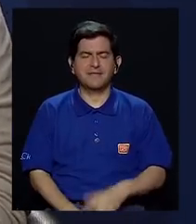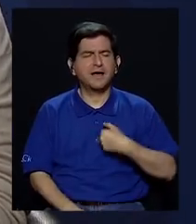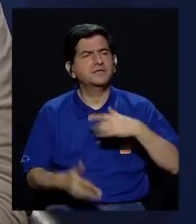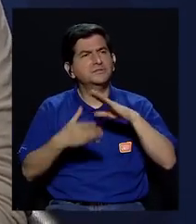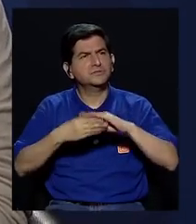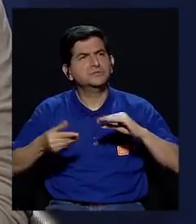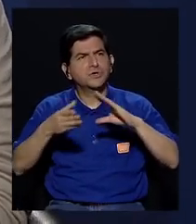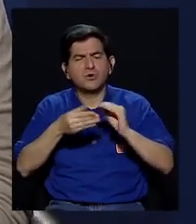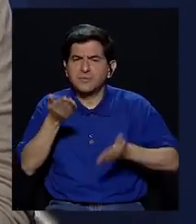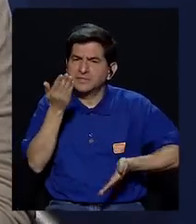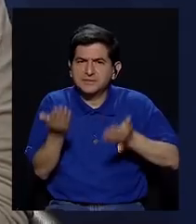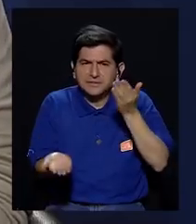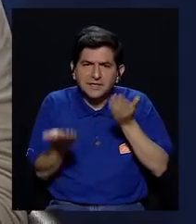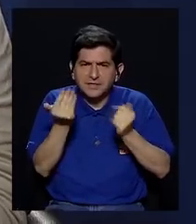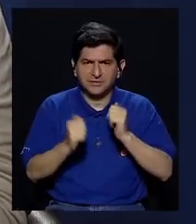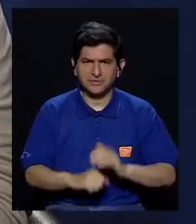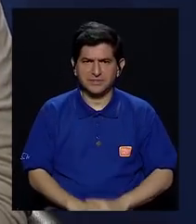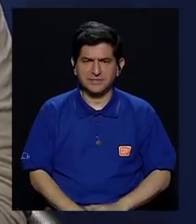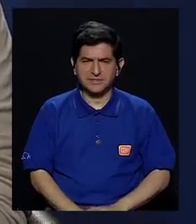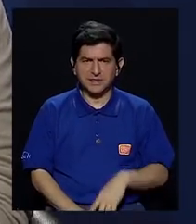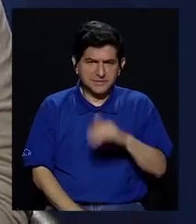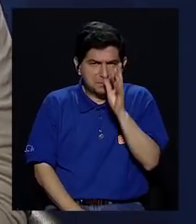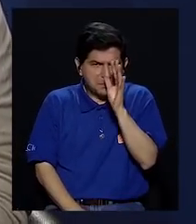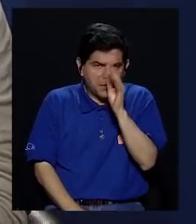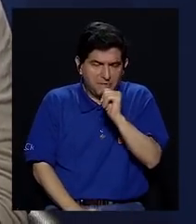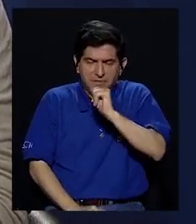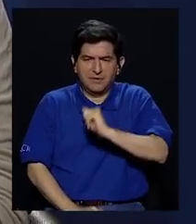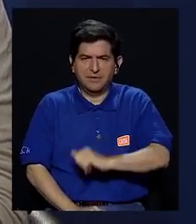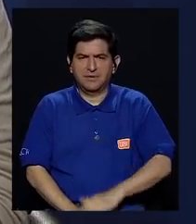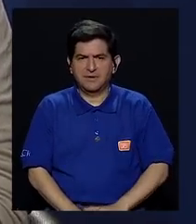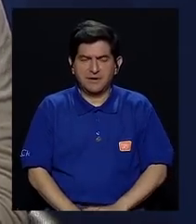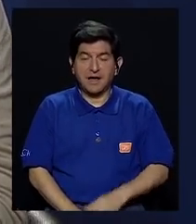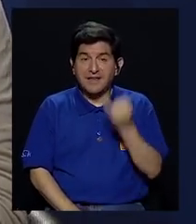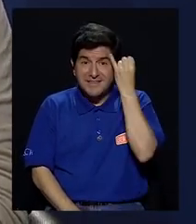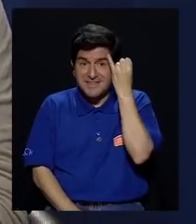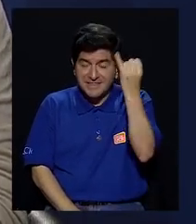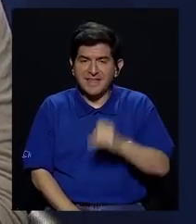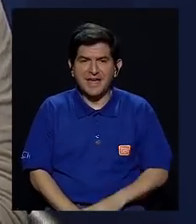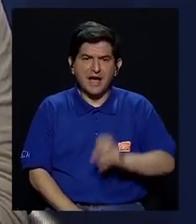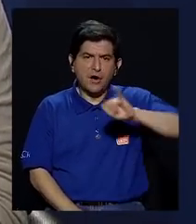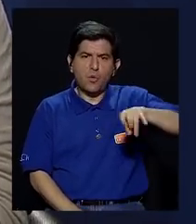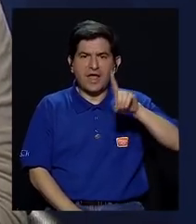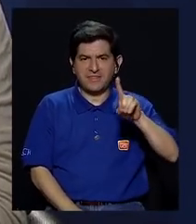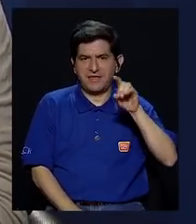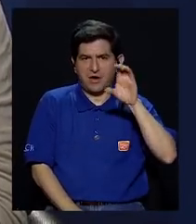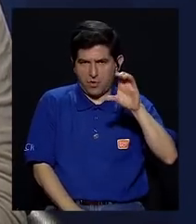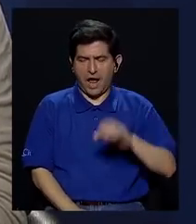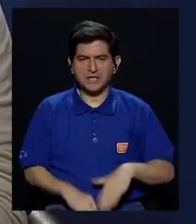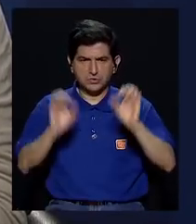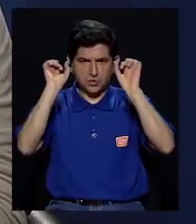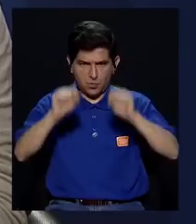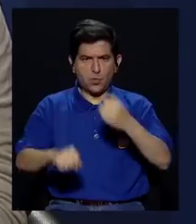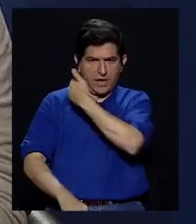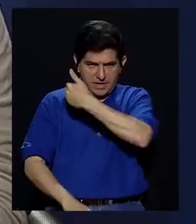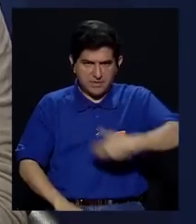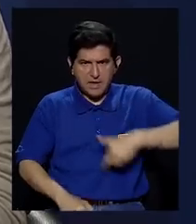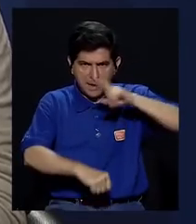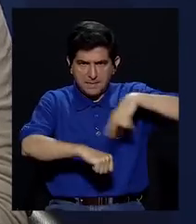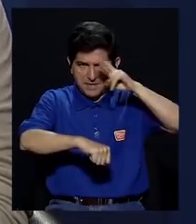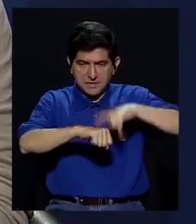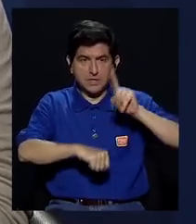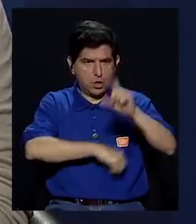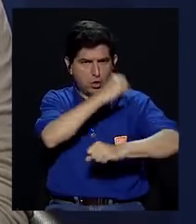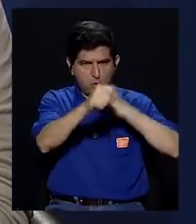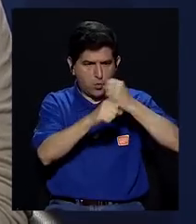Yo hacía un comentario un poco de manera irónica de que la idea de que Juan Diego Castro, por ejemplo, pudiera ser presidente de la